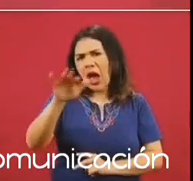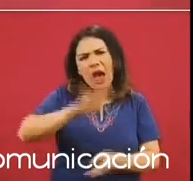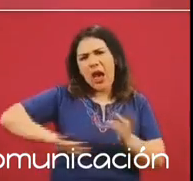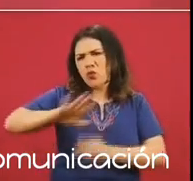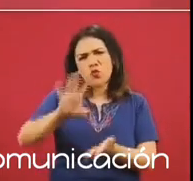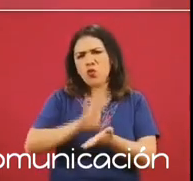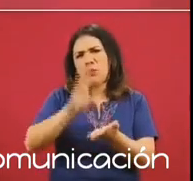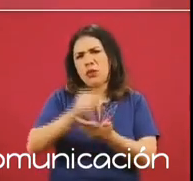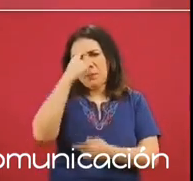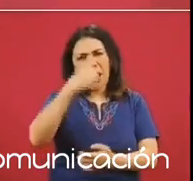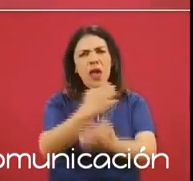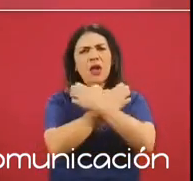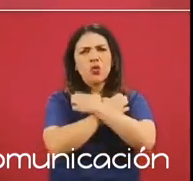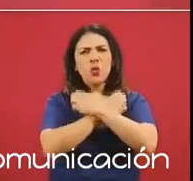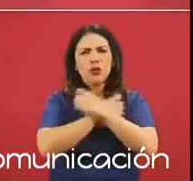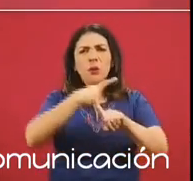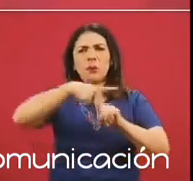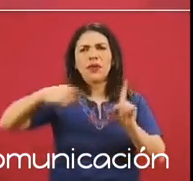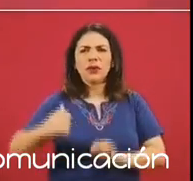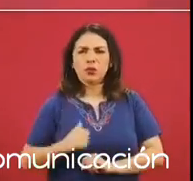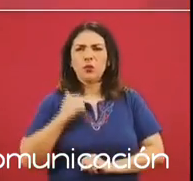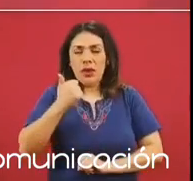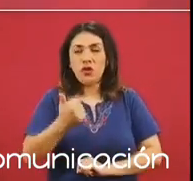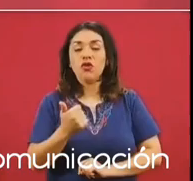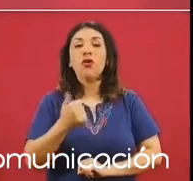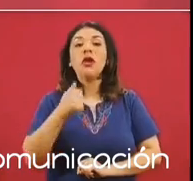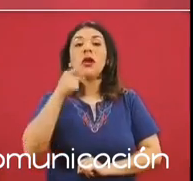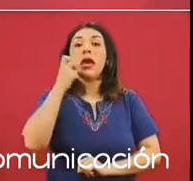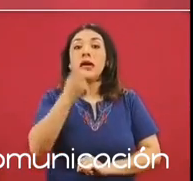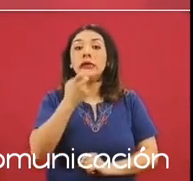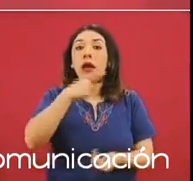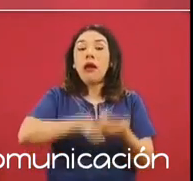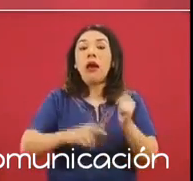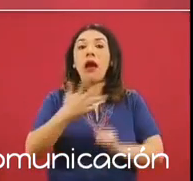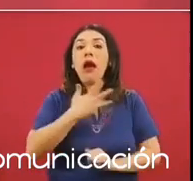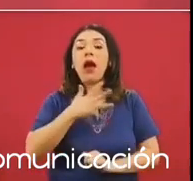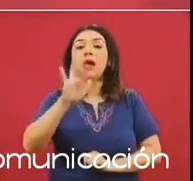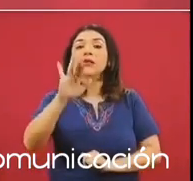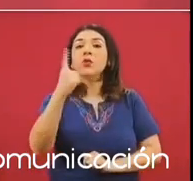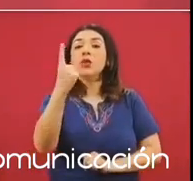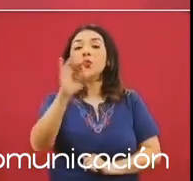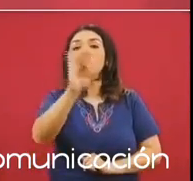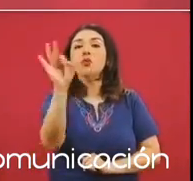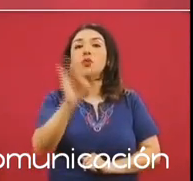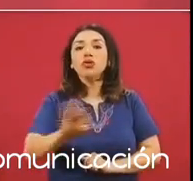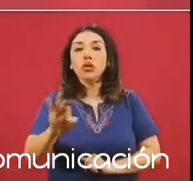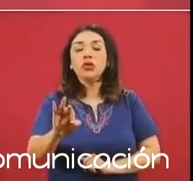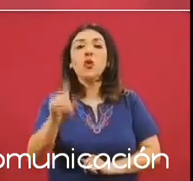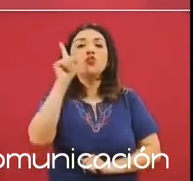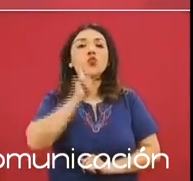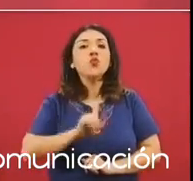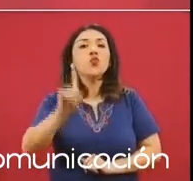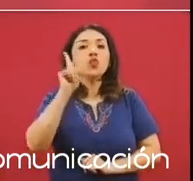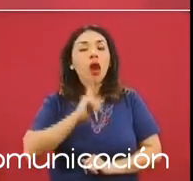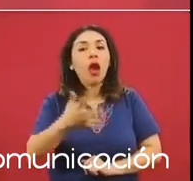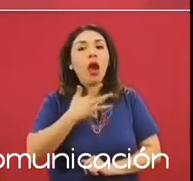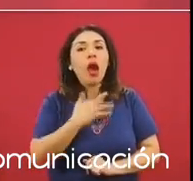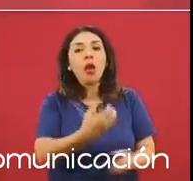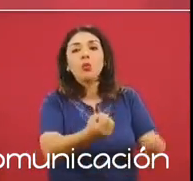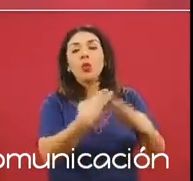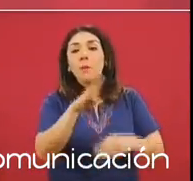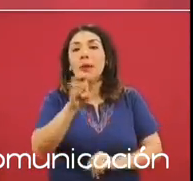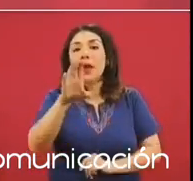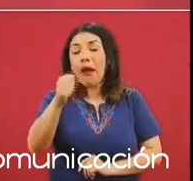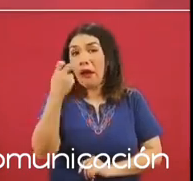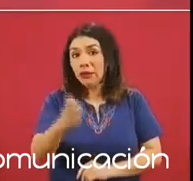educación media superior, hay 51% de mujeres. Este programa